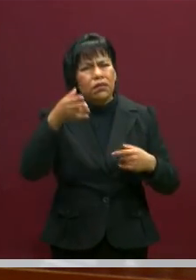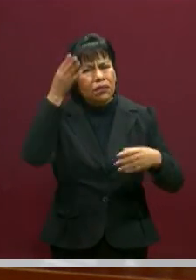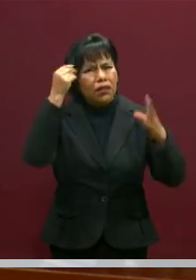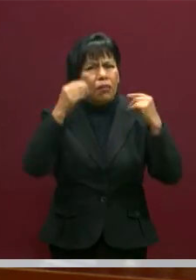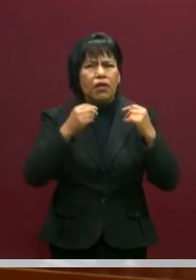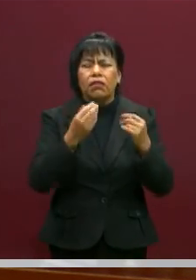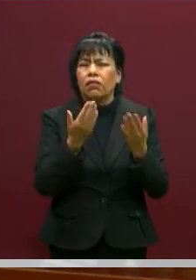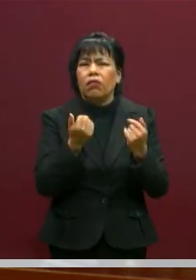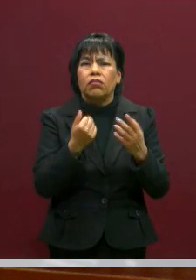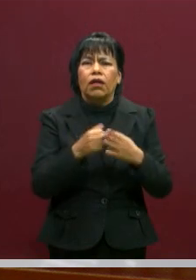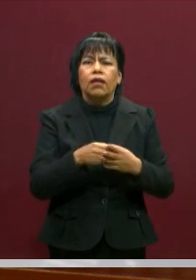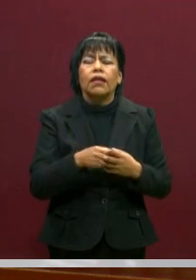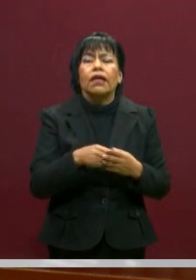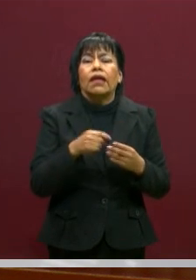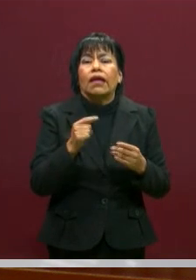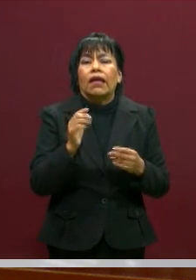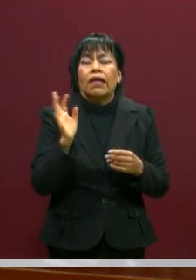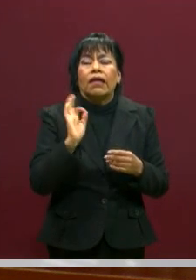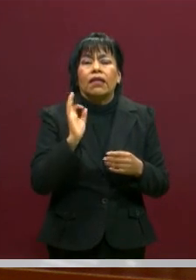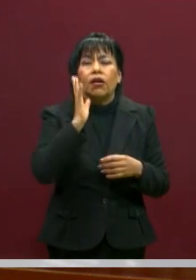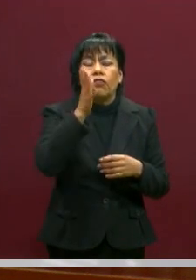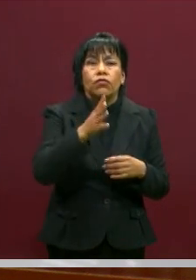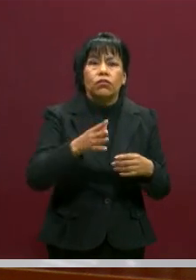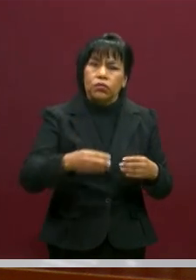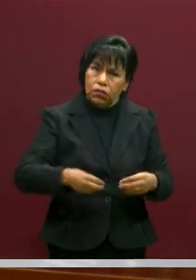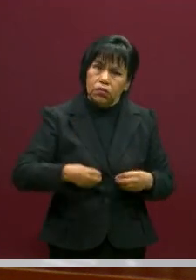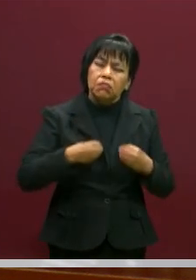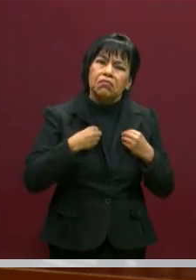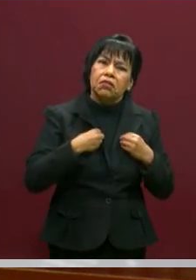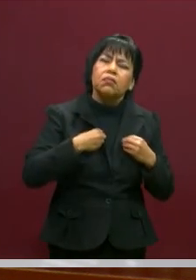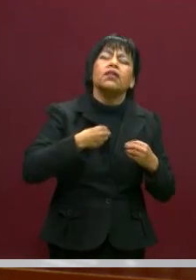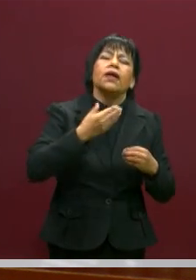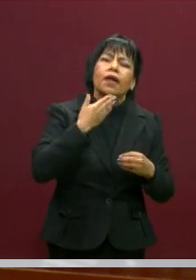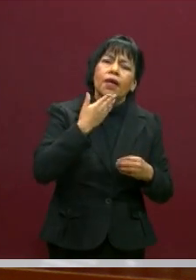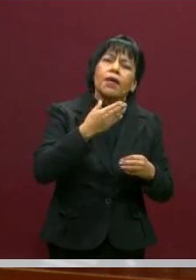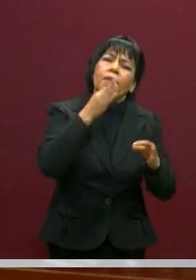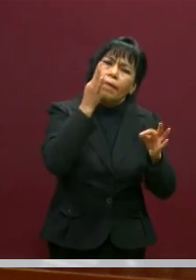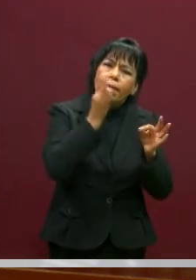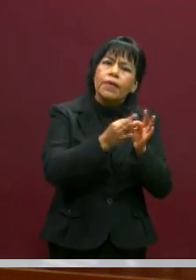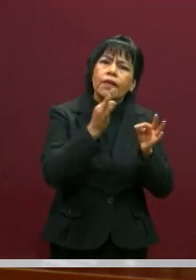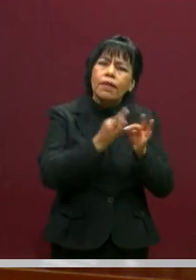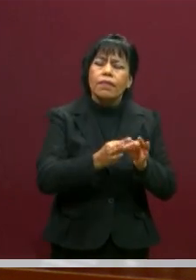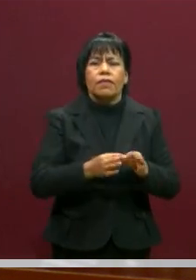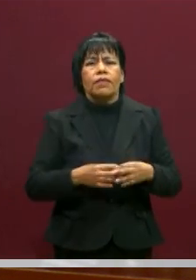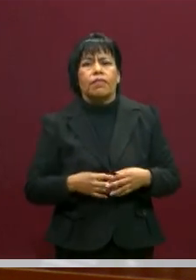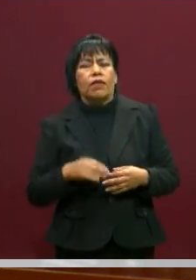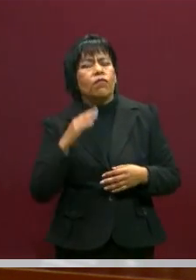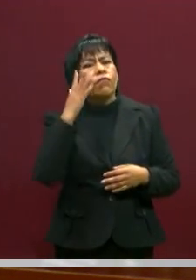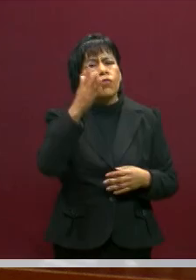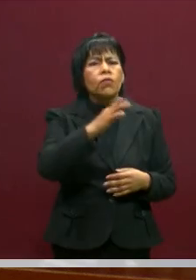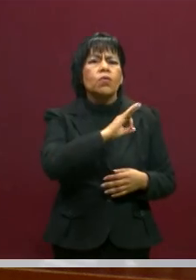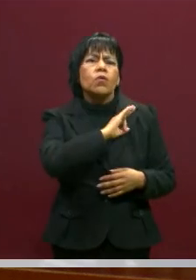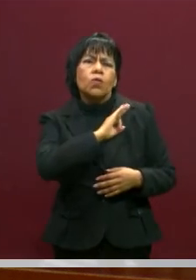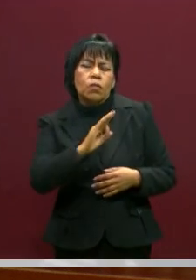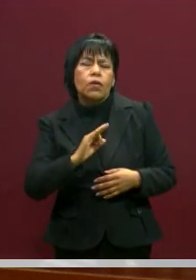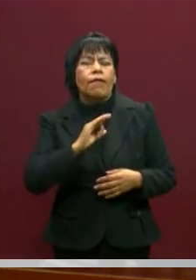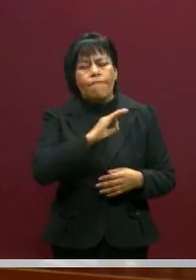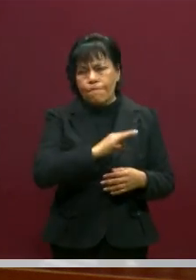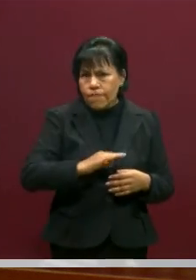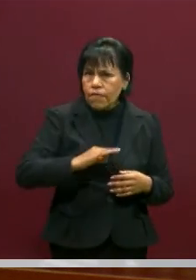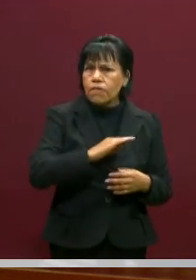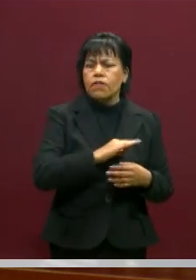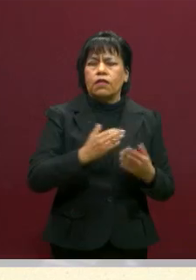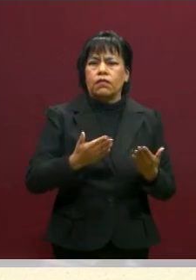permiten sobrevivir y tener una vida digna, y una vida con otras posibilidades de realización, de felicidad.